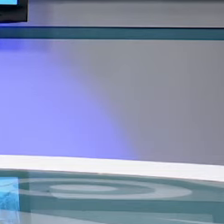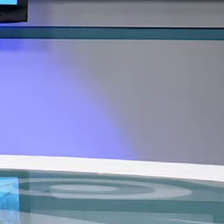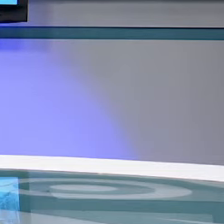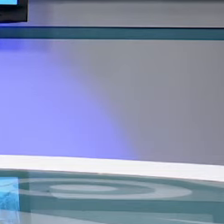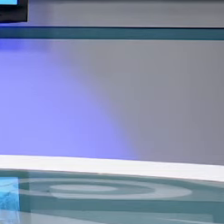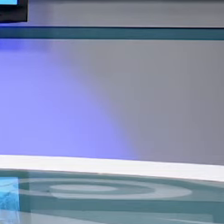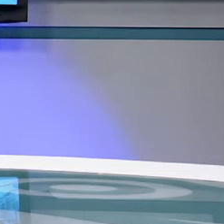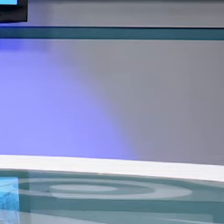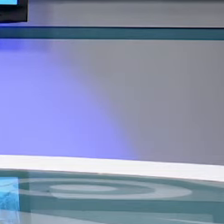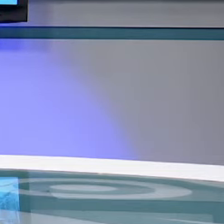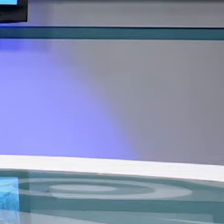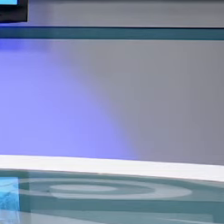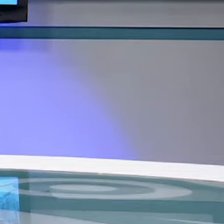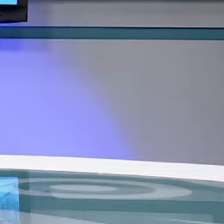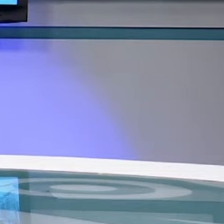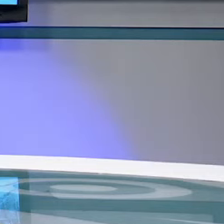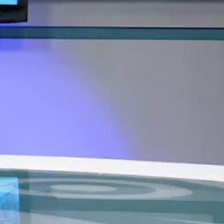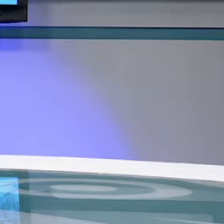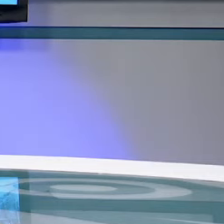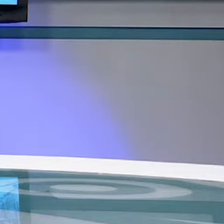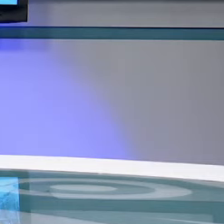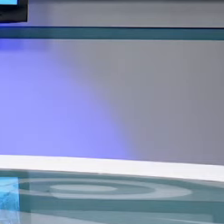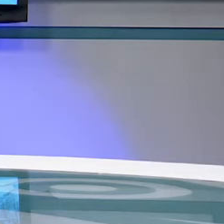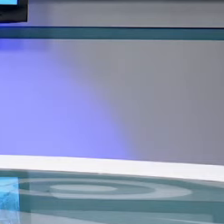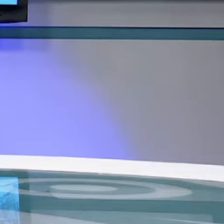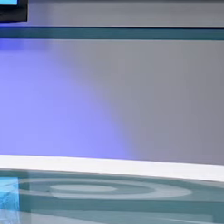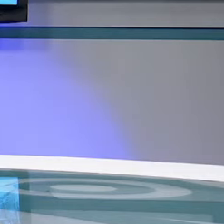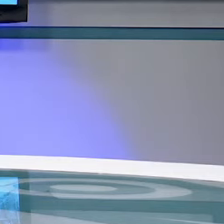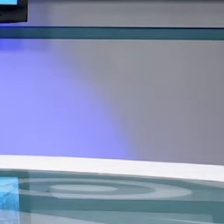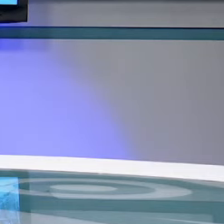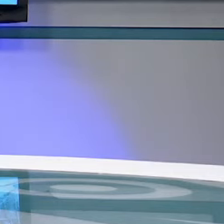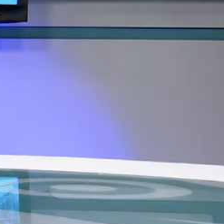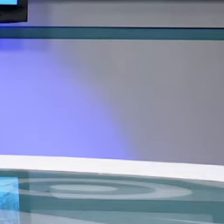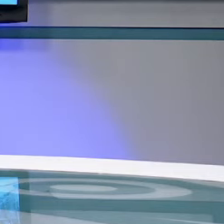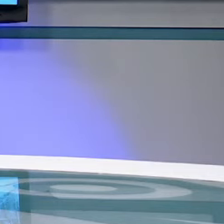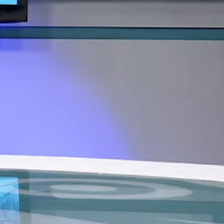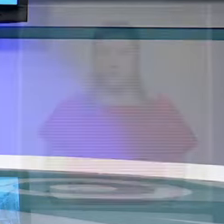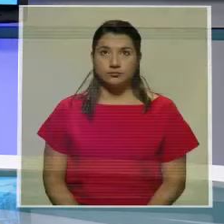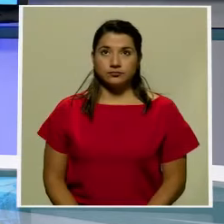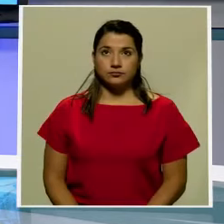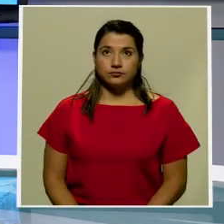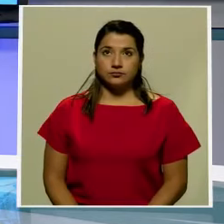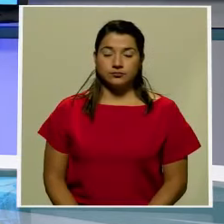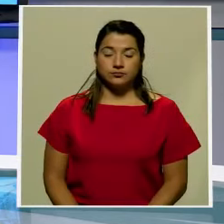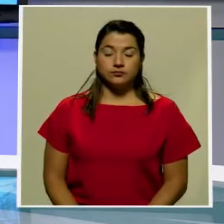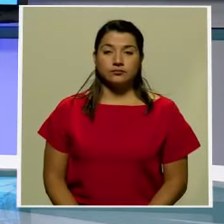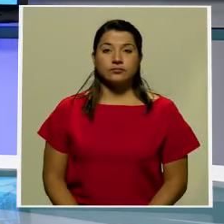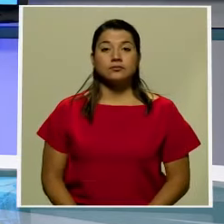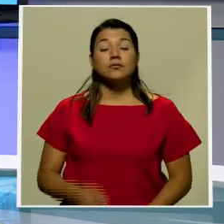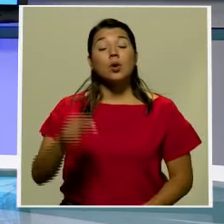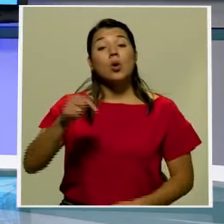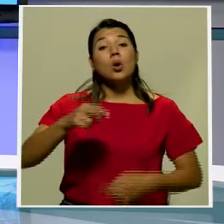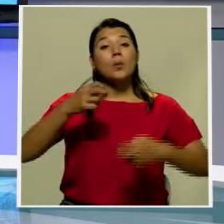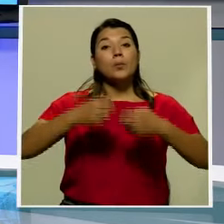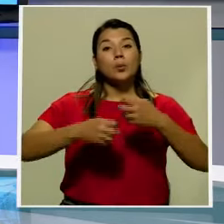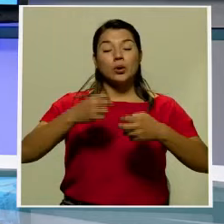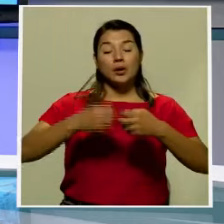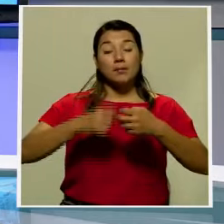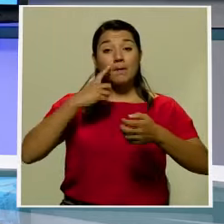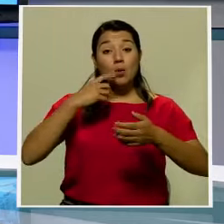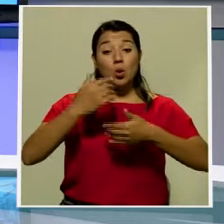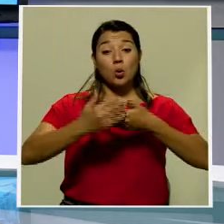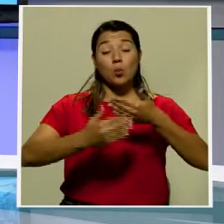hoy en una batalla campal protagonizada por partidarios del presidente saliente Donald Trump